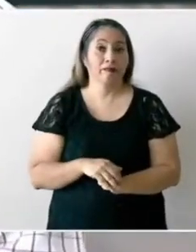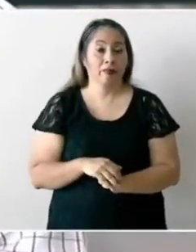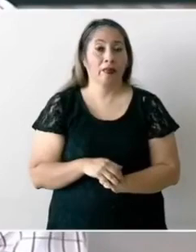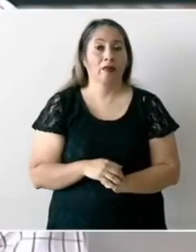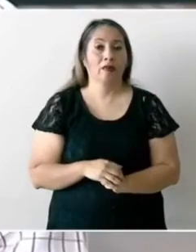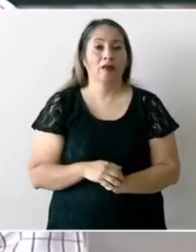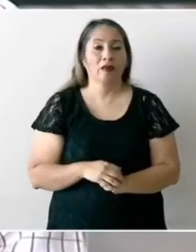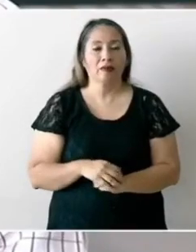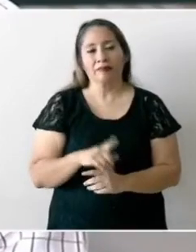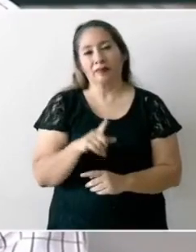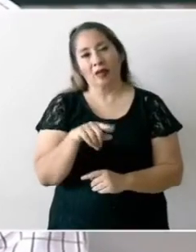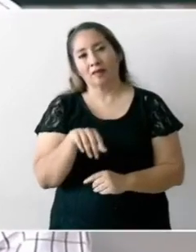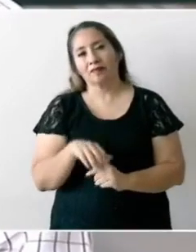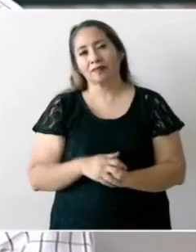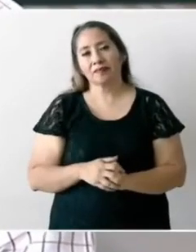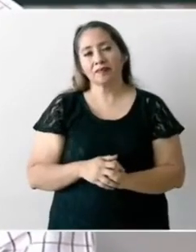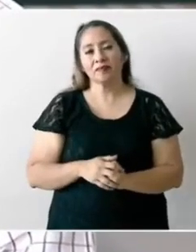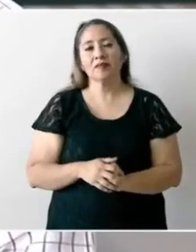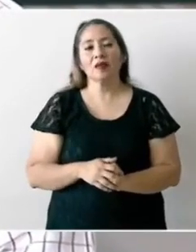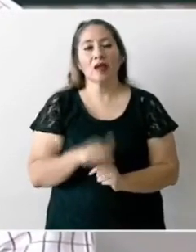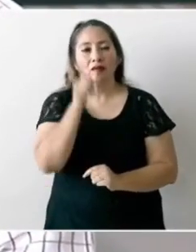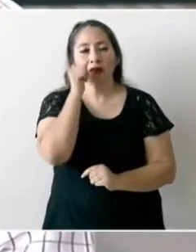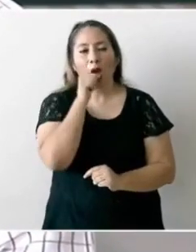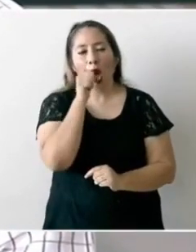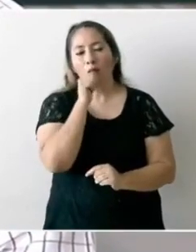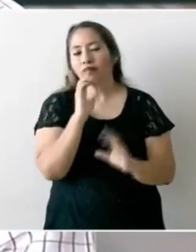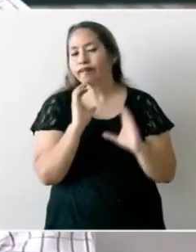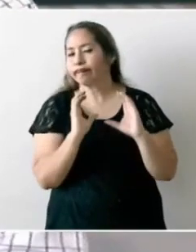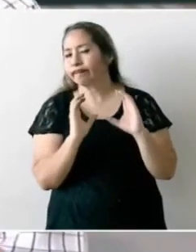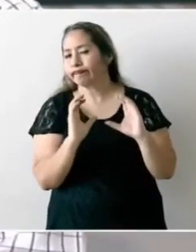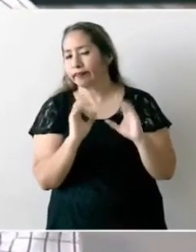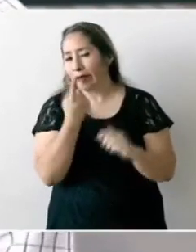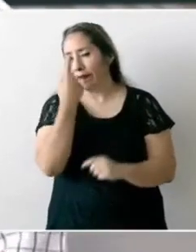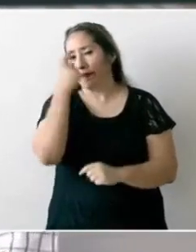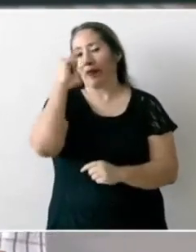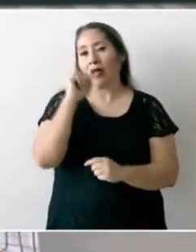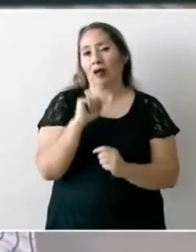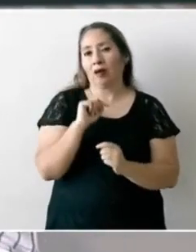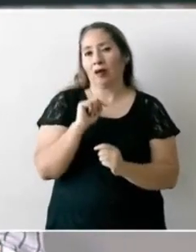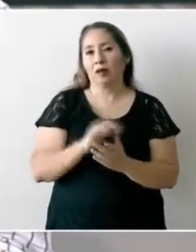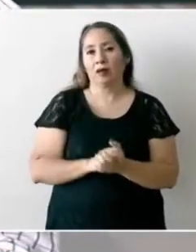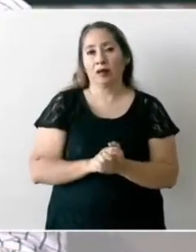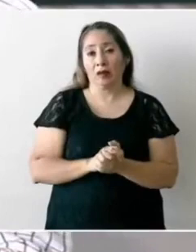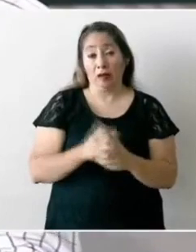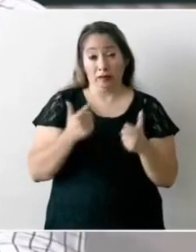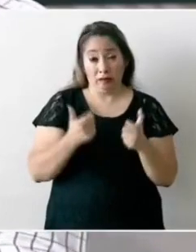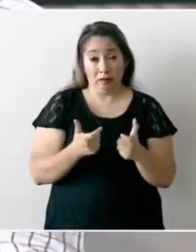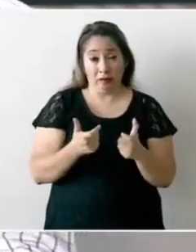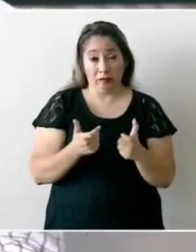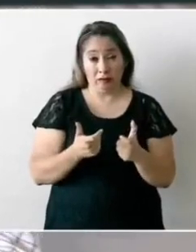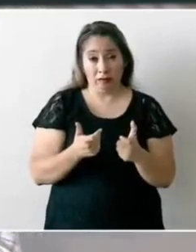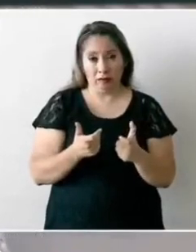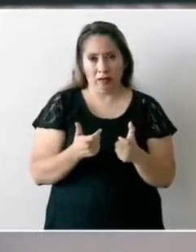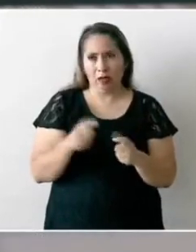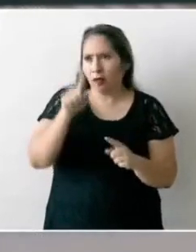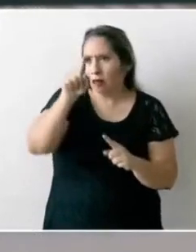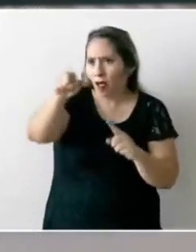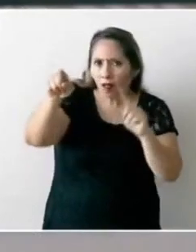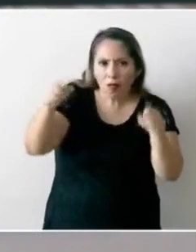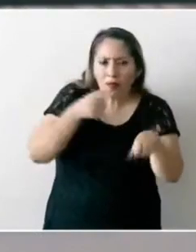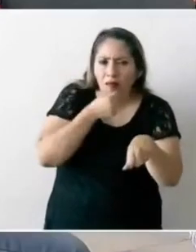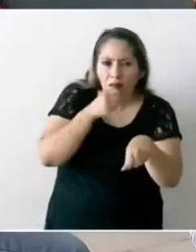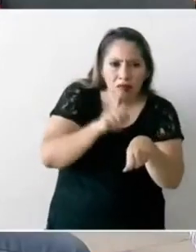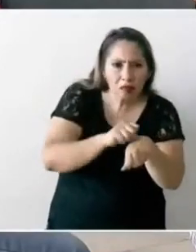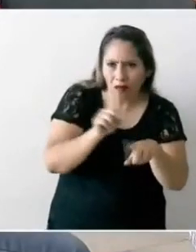asimilando internalizando el presupuesto no es dinero de los funcionarios es